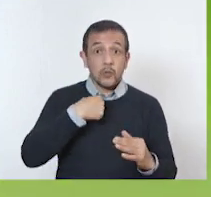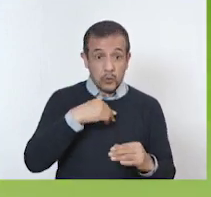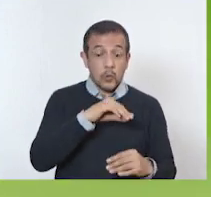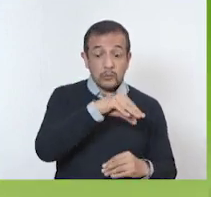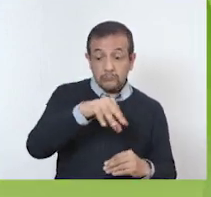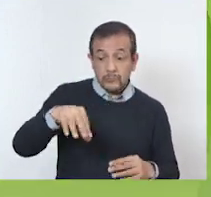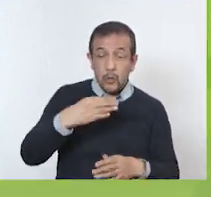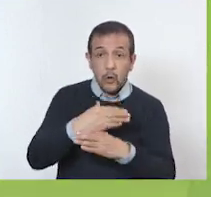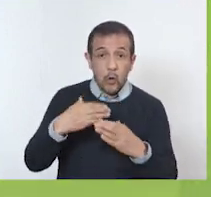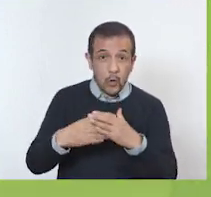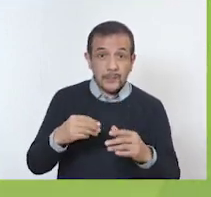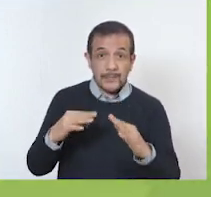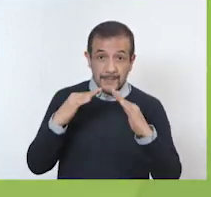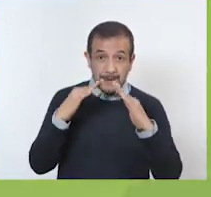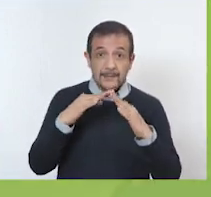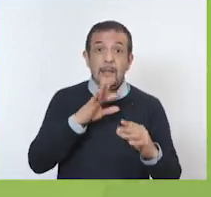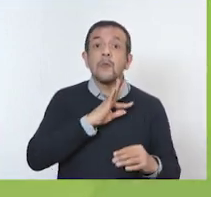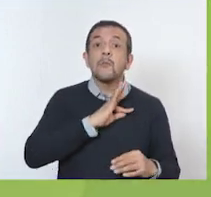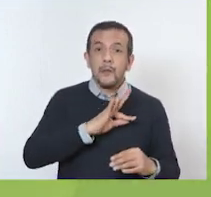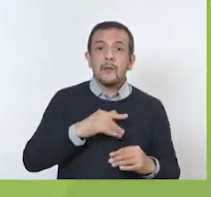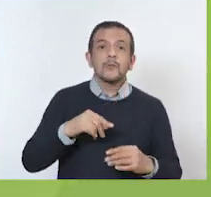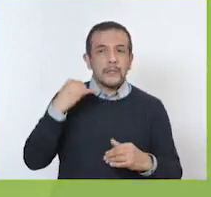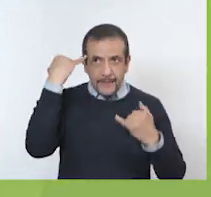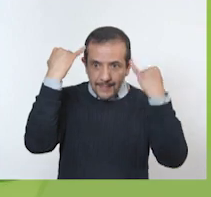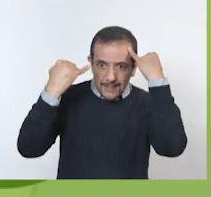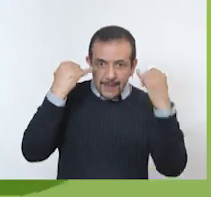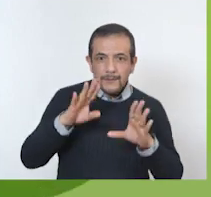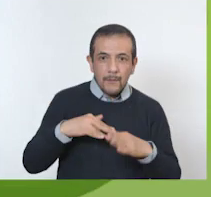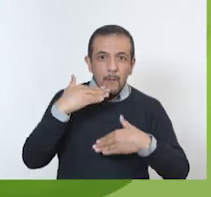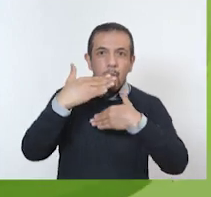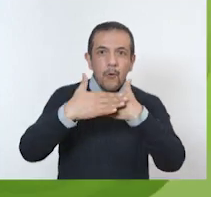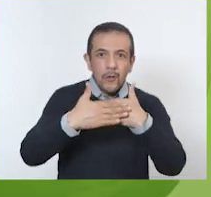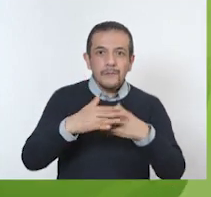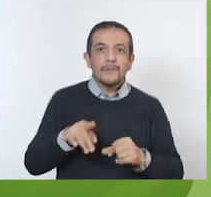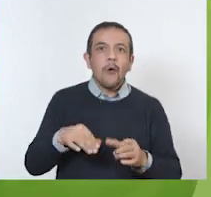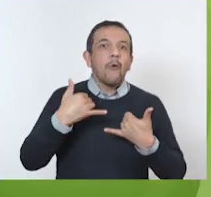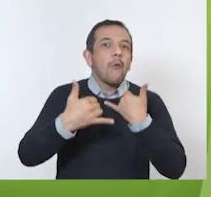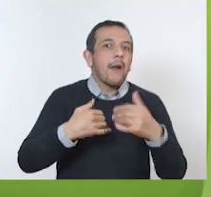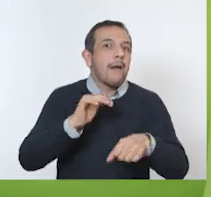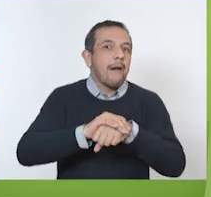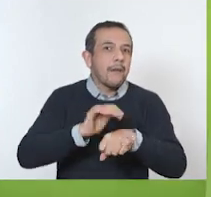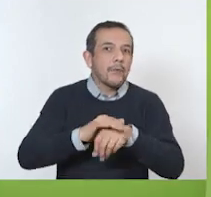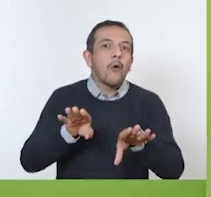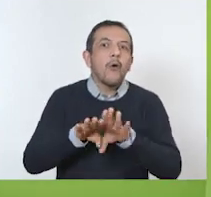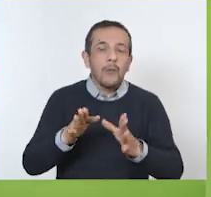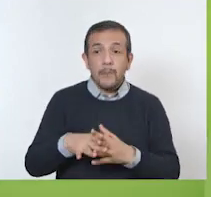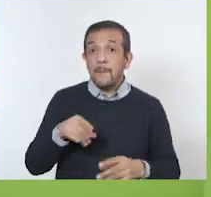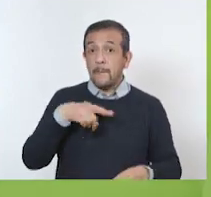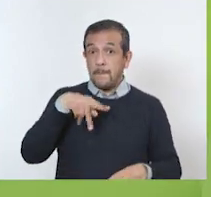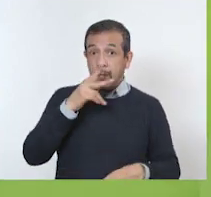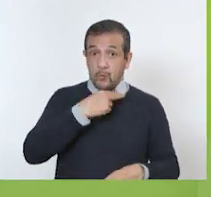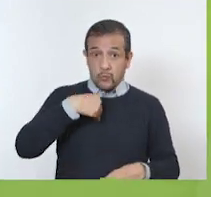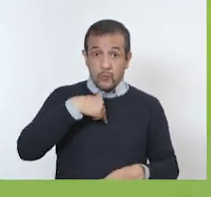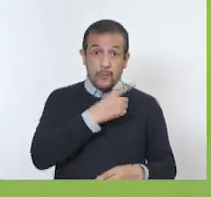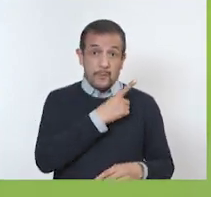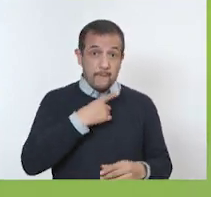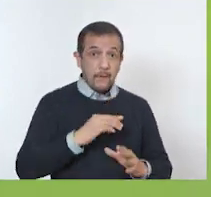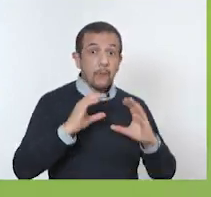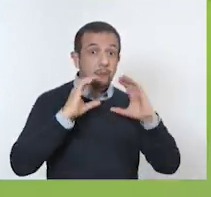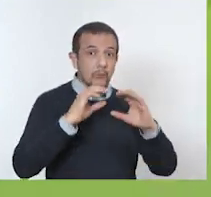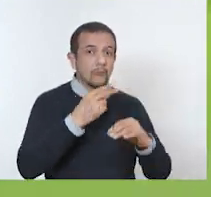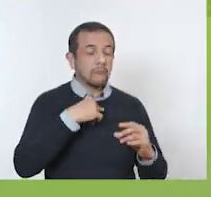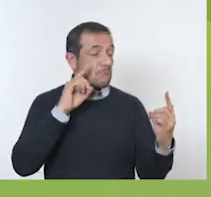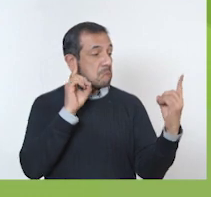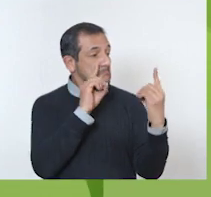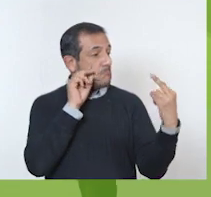también podemos aprender cómo vamos a jugar con nuestros amigos de forma diferente cuando podamos salir. Pero como debemos cuidarnos, por eso no